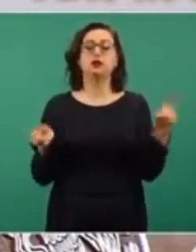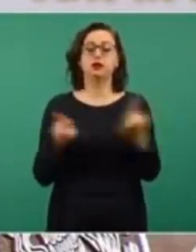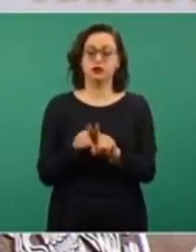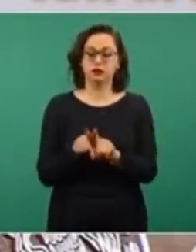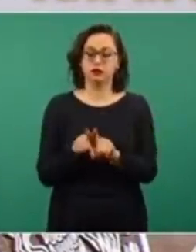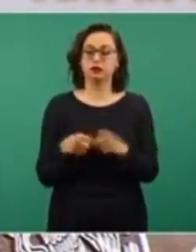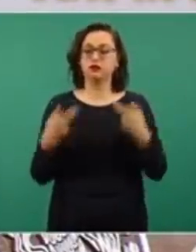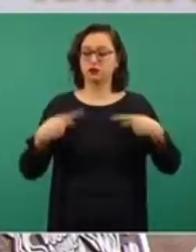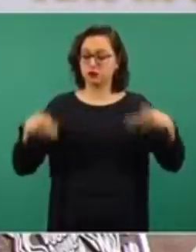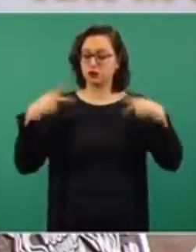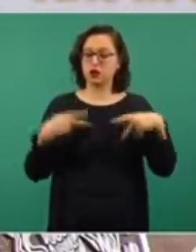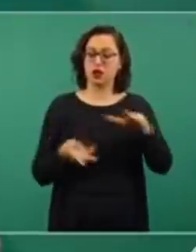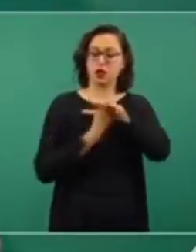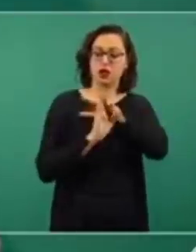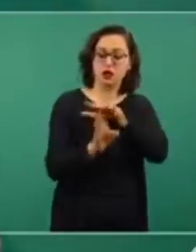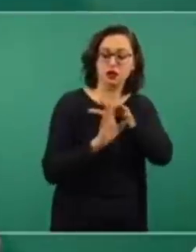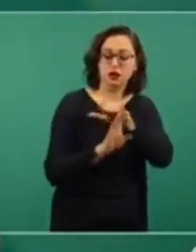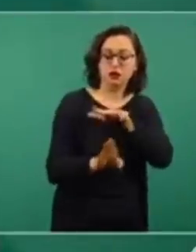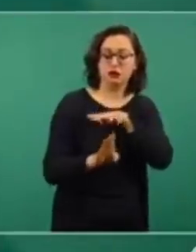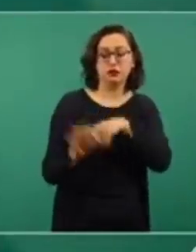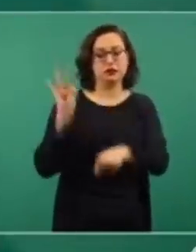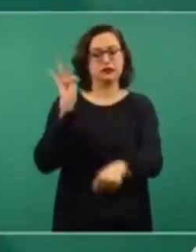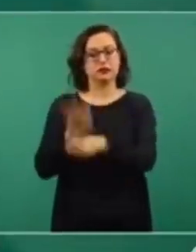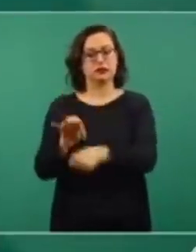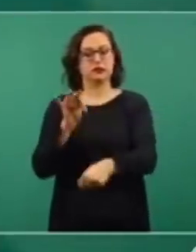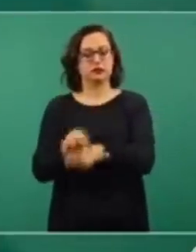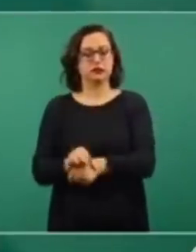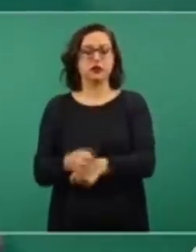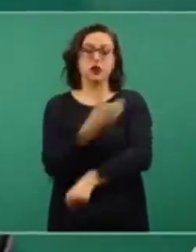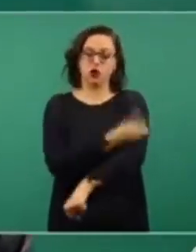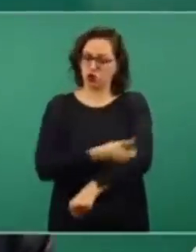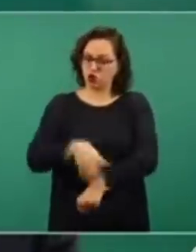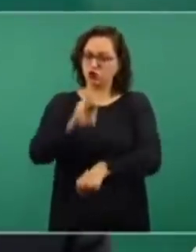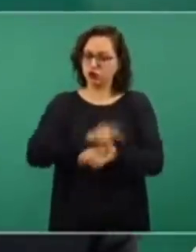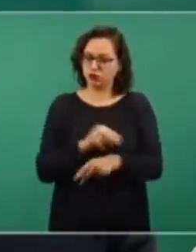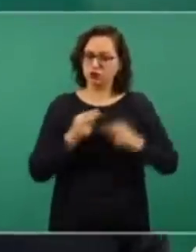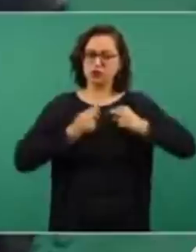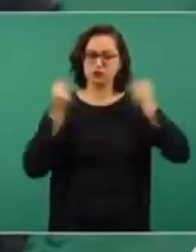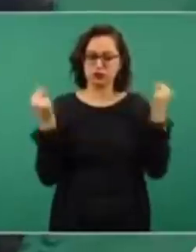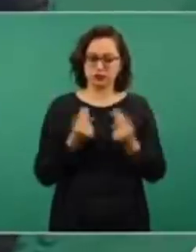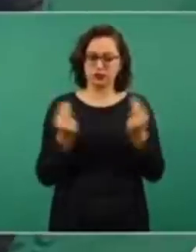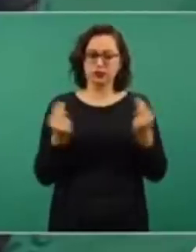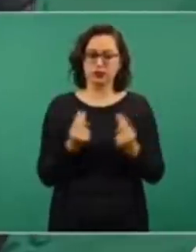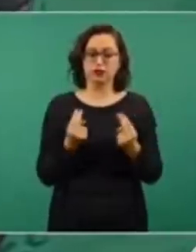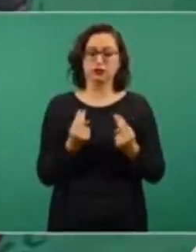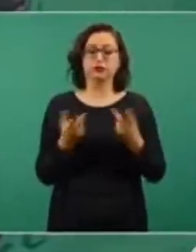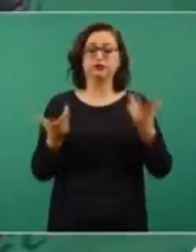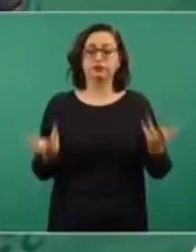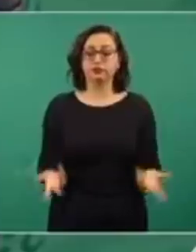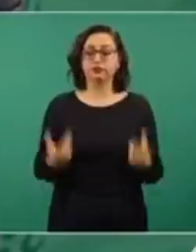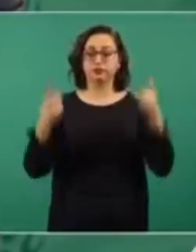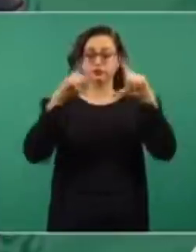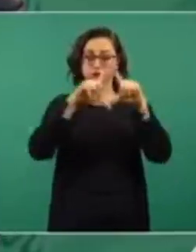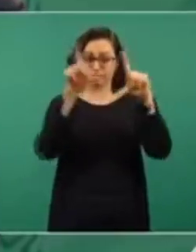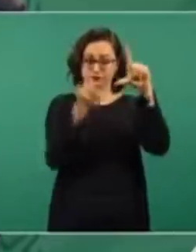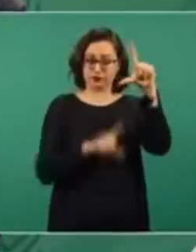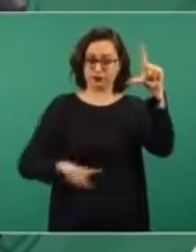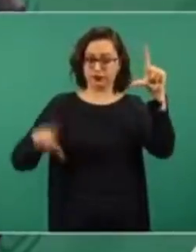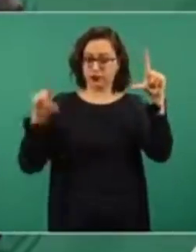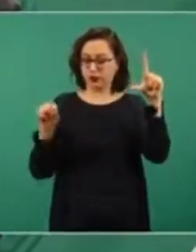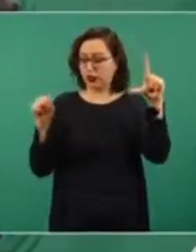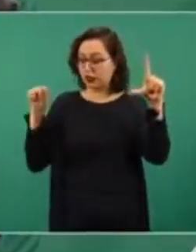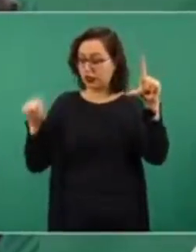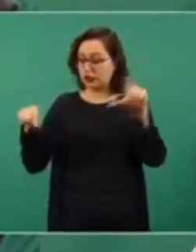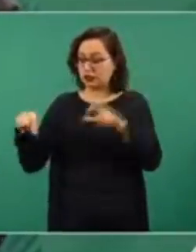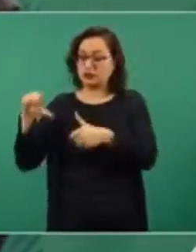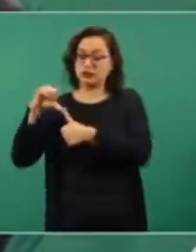a migrantes. los que atraviesan nuestro país con el propósito